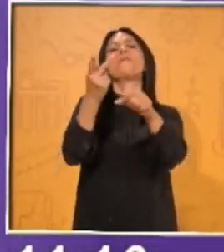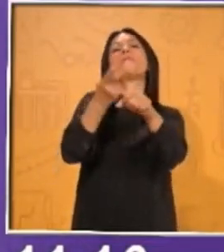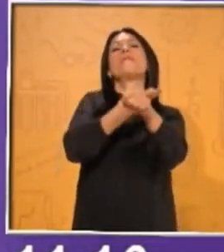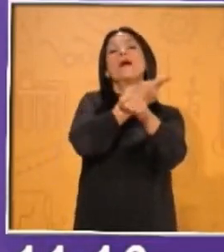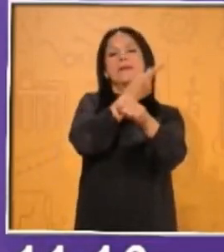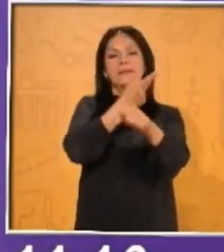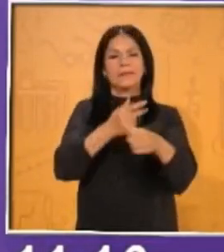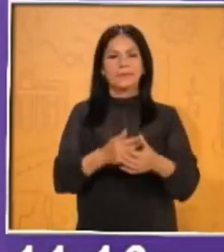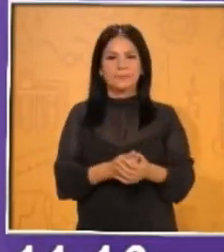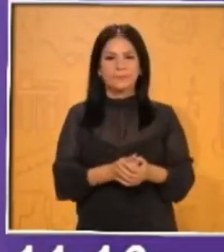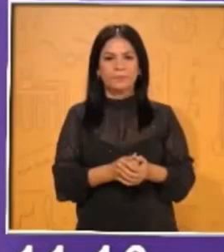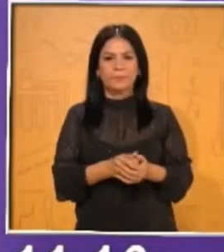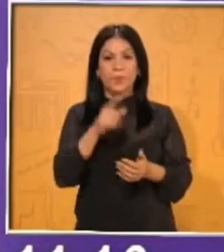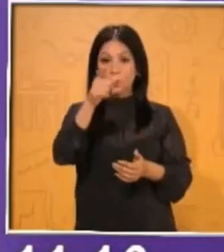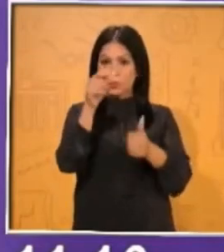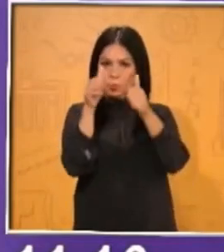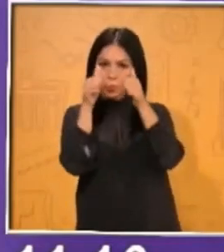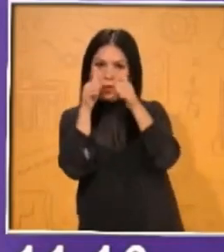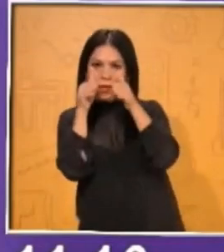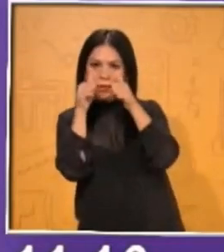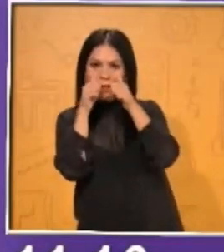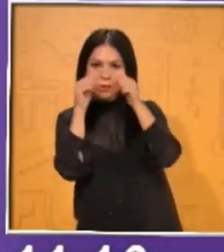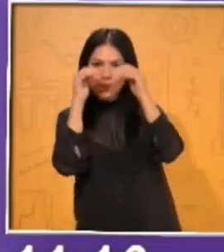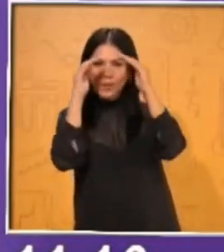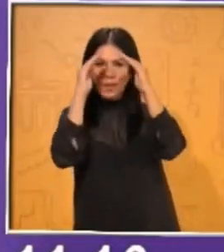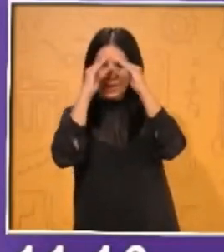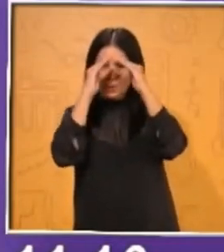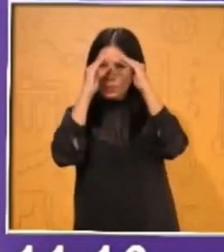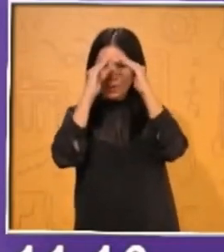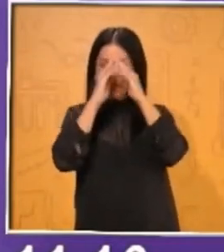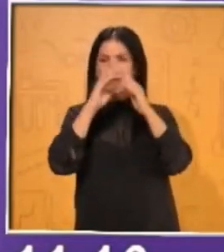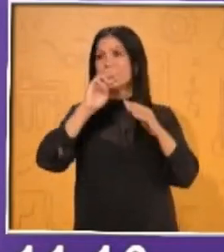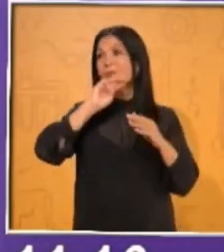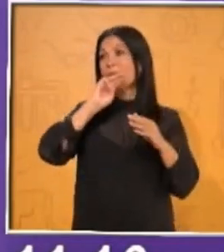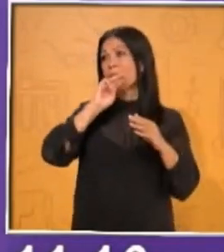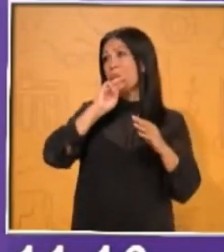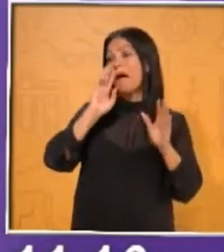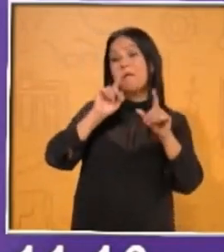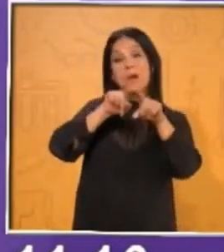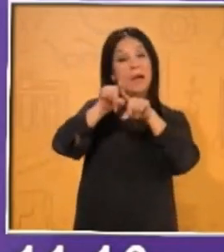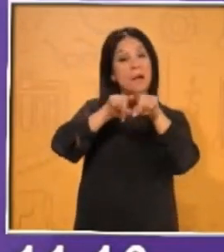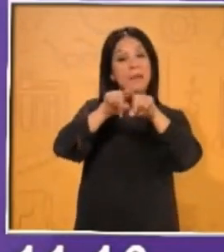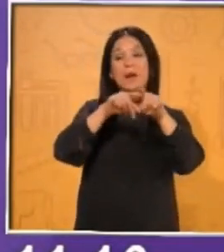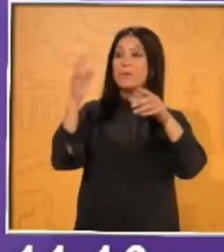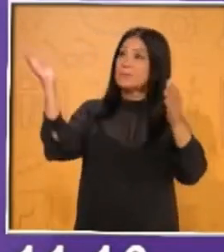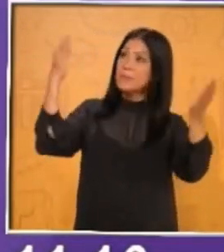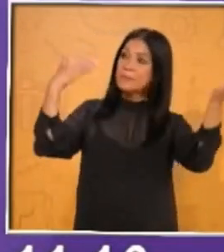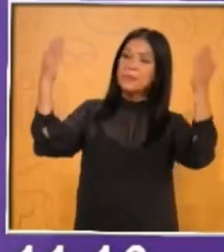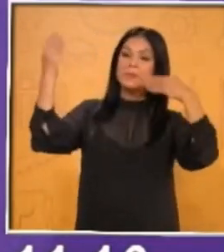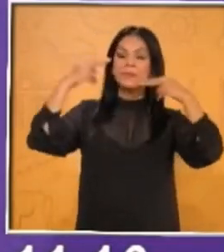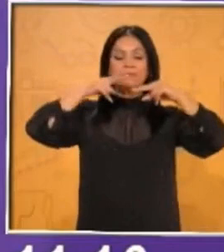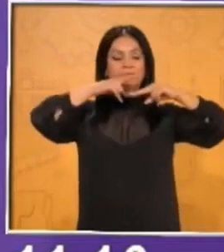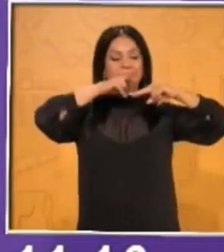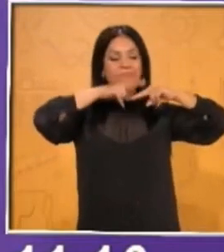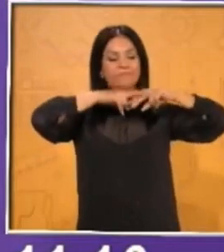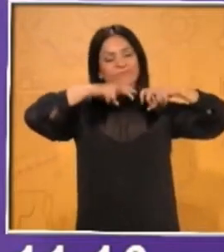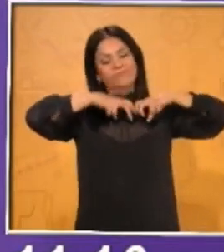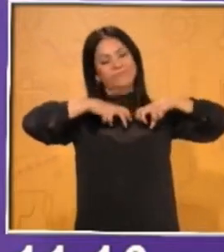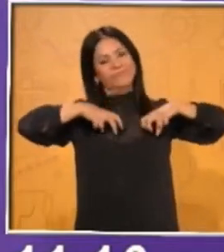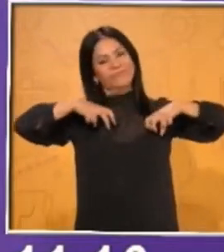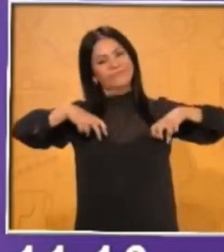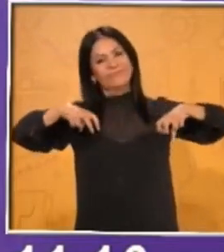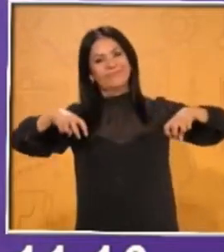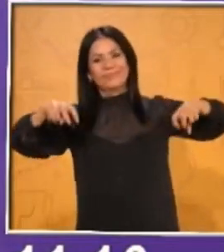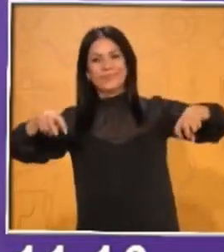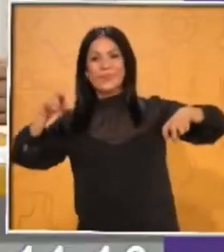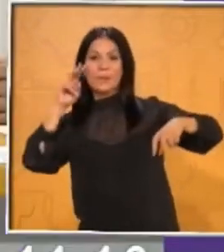lugar, no te muevas del lugar donde estés. Invites a tu familia, a mamá, a tus hermanos para que conozcan más sobre esto de los imanes.